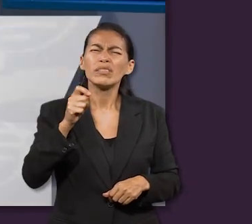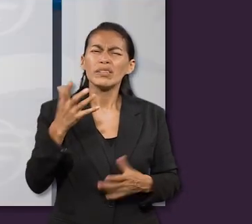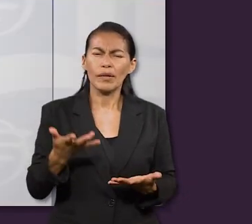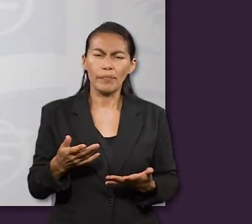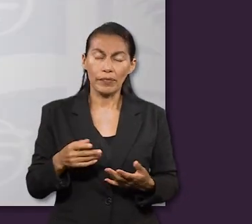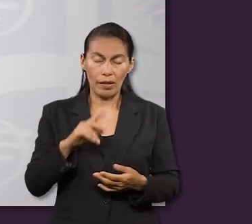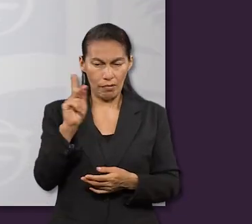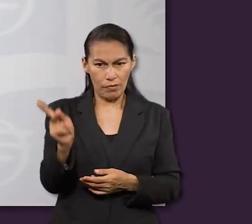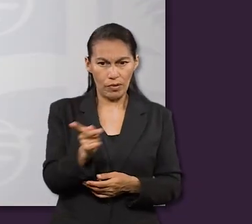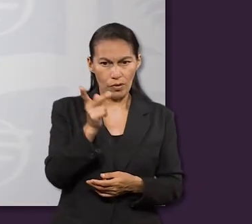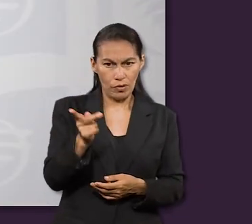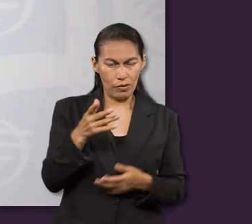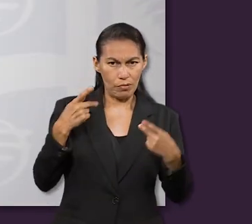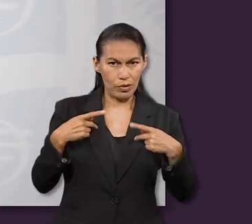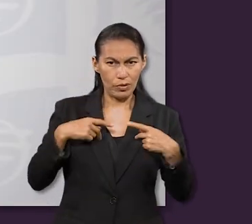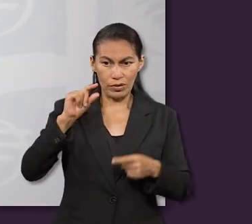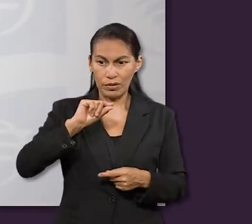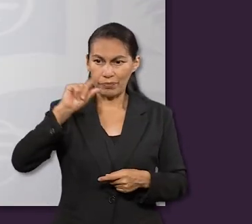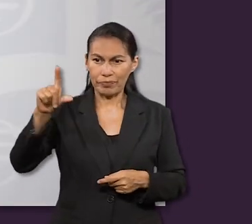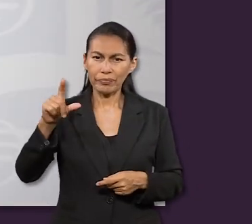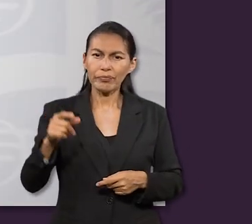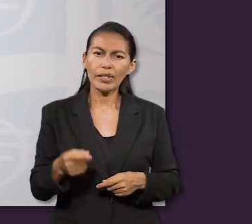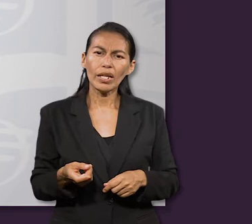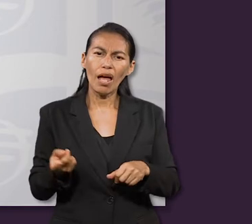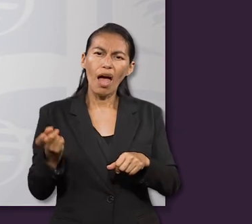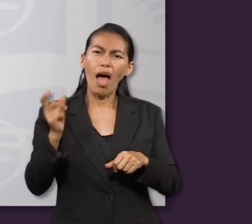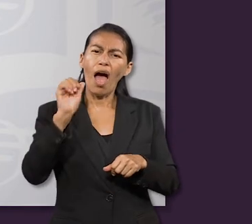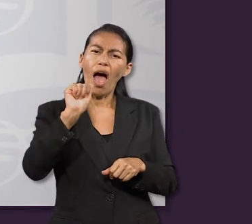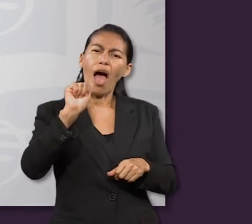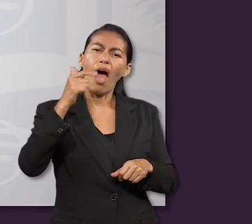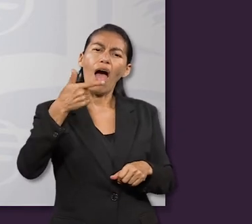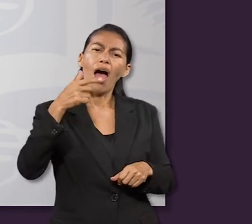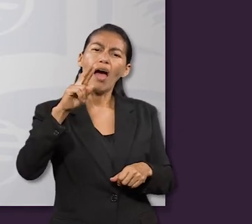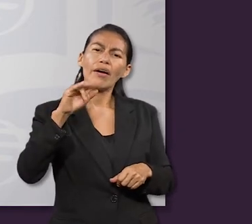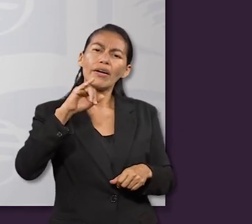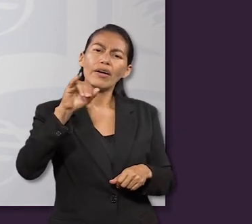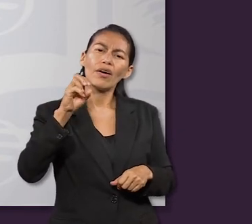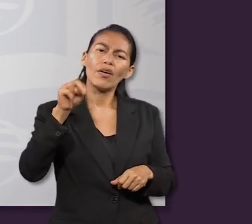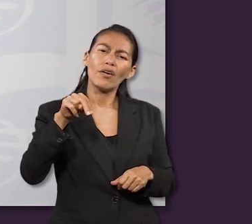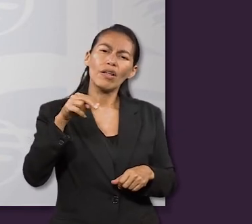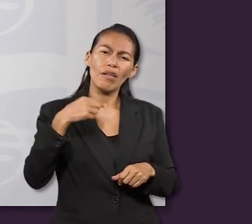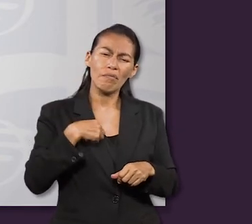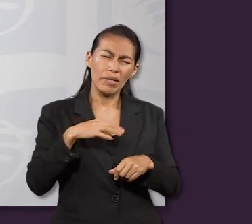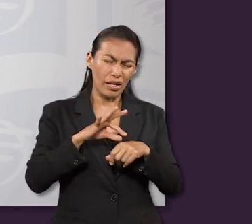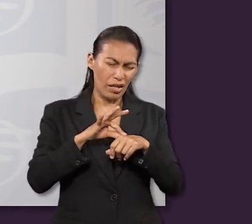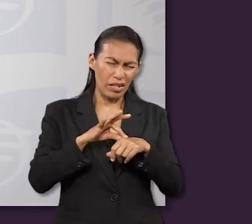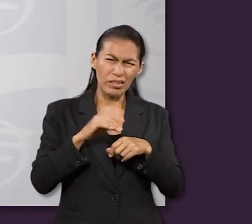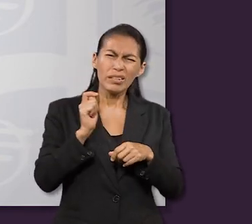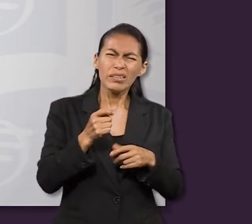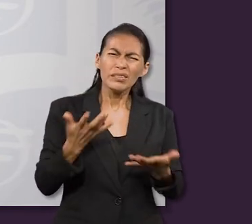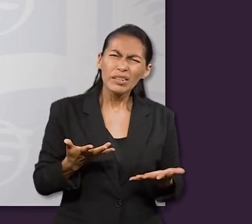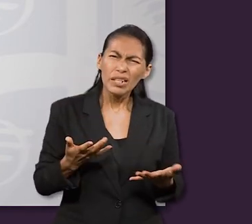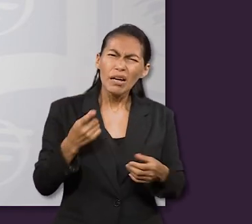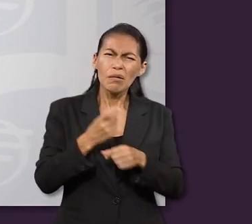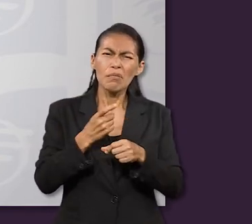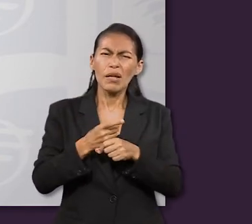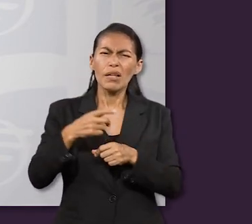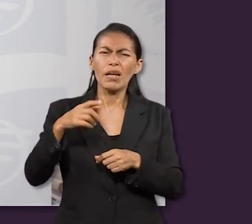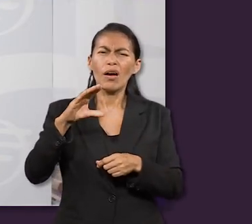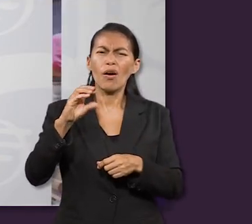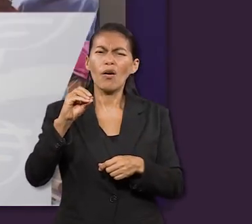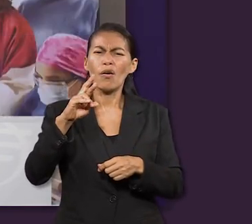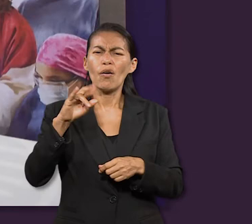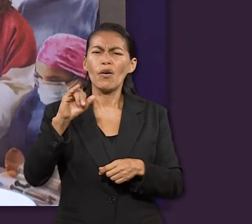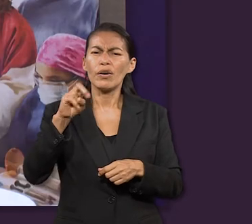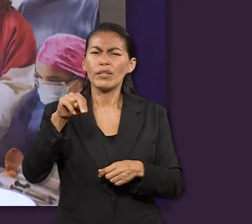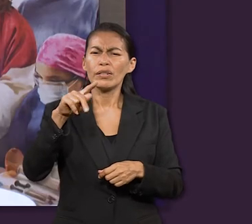dice, ¿Qué quiso decir Pablo con un aguijón en mi carne en 2 Corintios 12.7? Vamos a verlo.